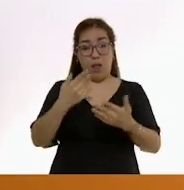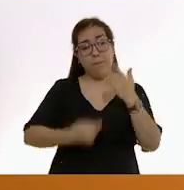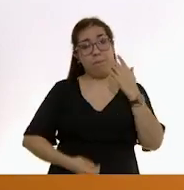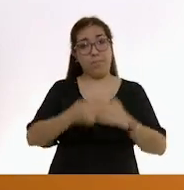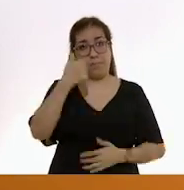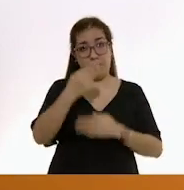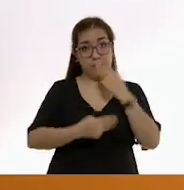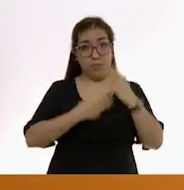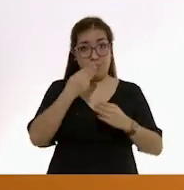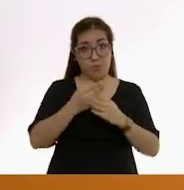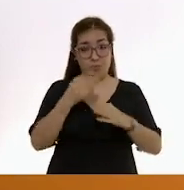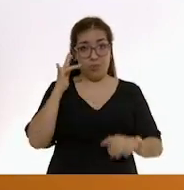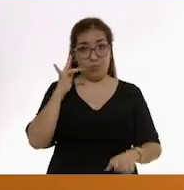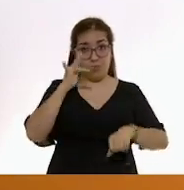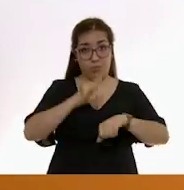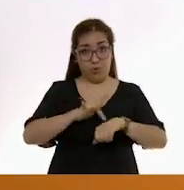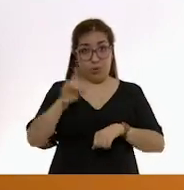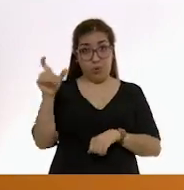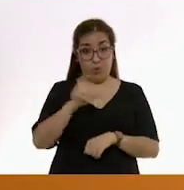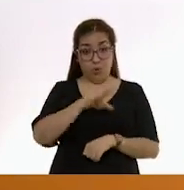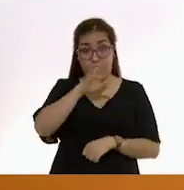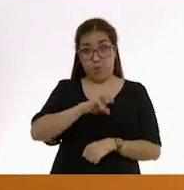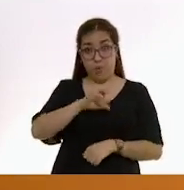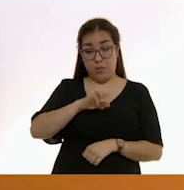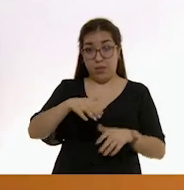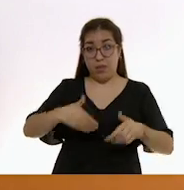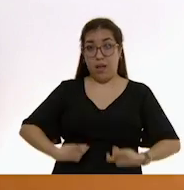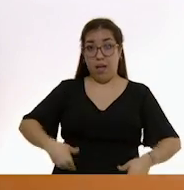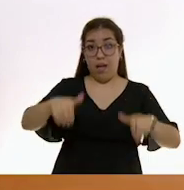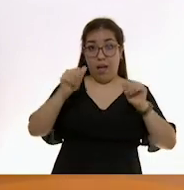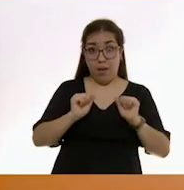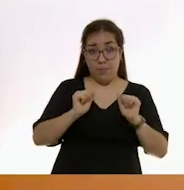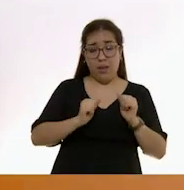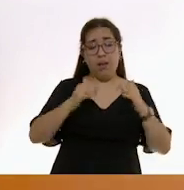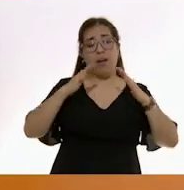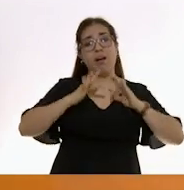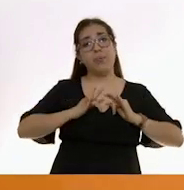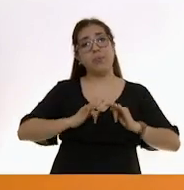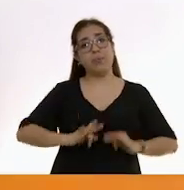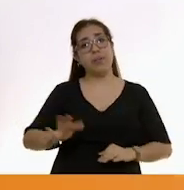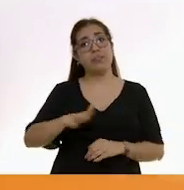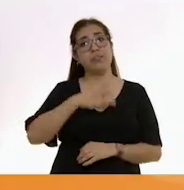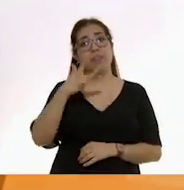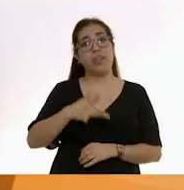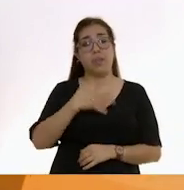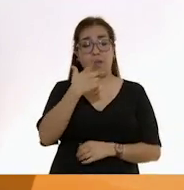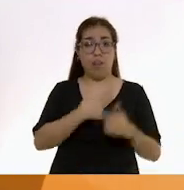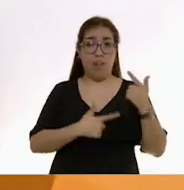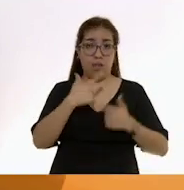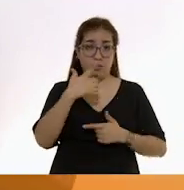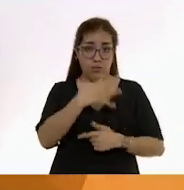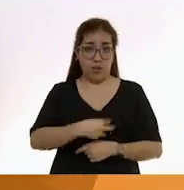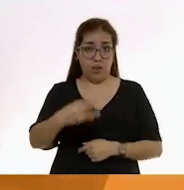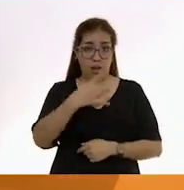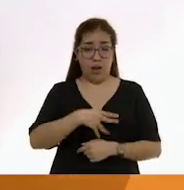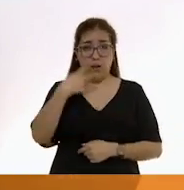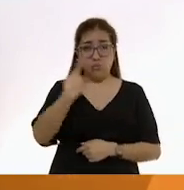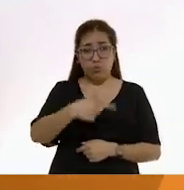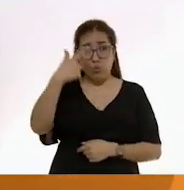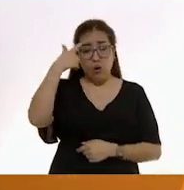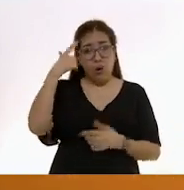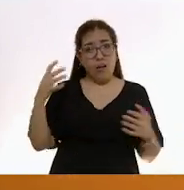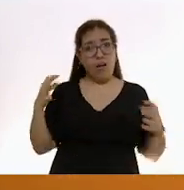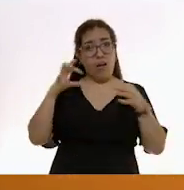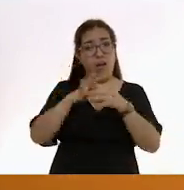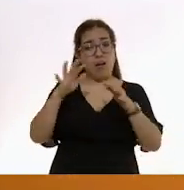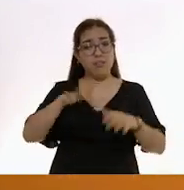La satisfacción que obtiene al saciar su hambre calma su ansiedad, le brinda seguridad y forma en su mente una imagen